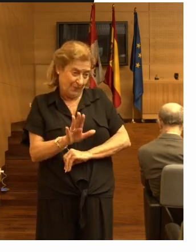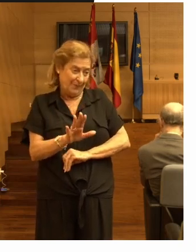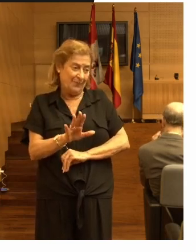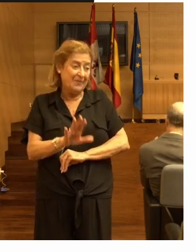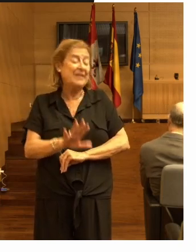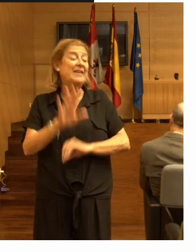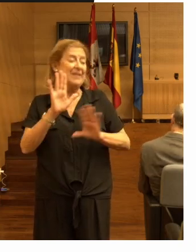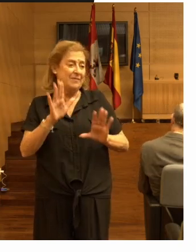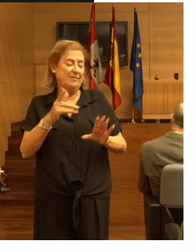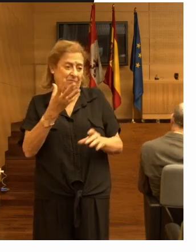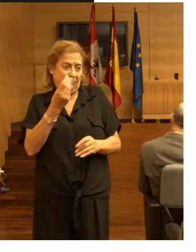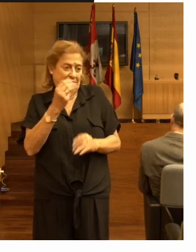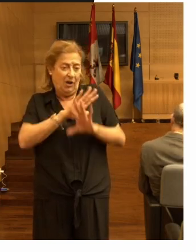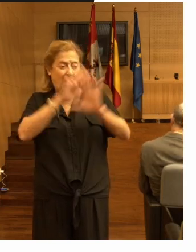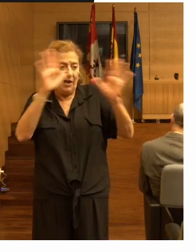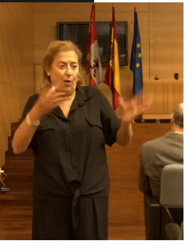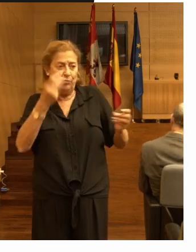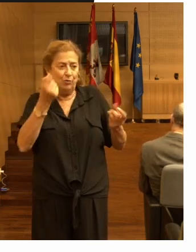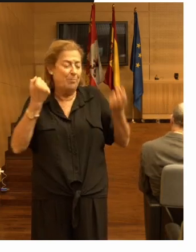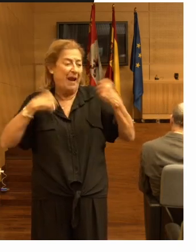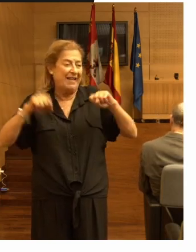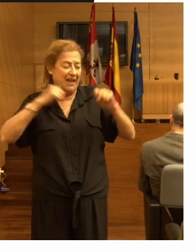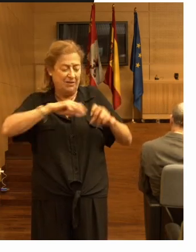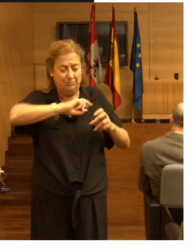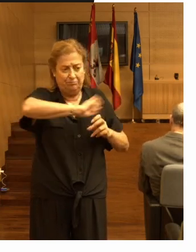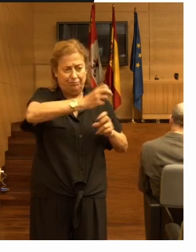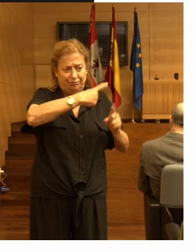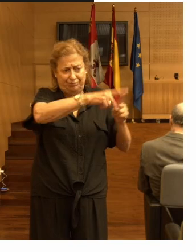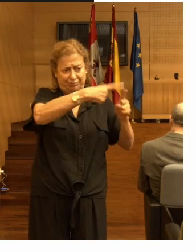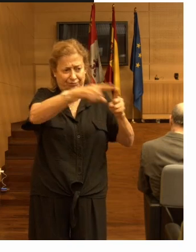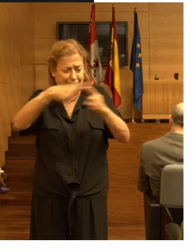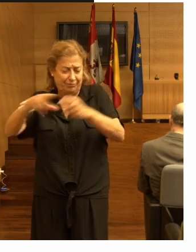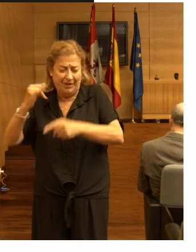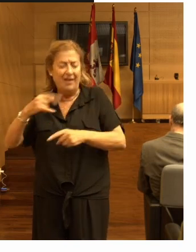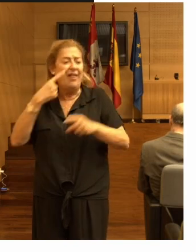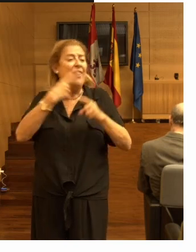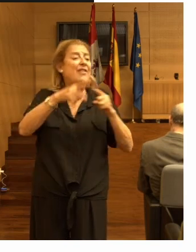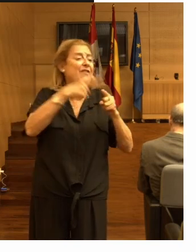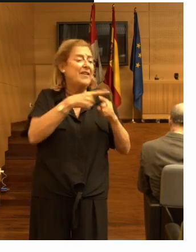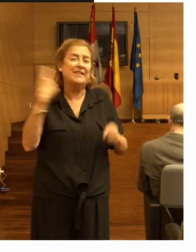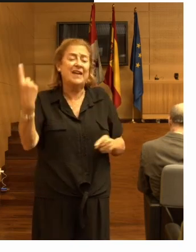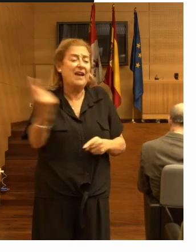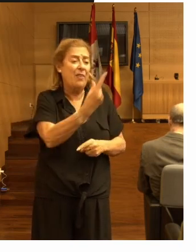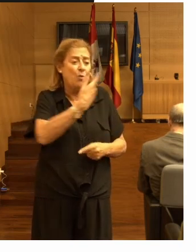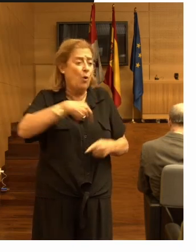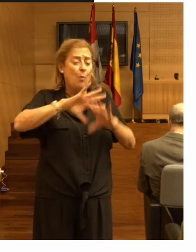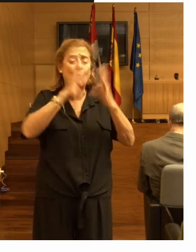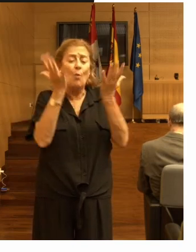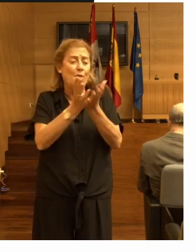claro que hay muchísimos tipos de prácticas y eso hay diferencias en cada parte del mundo